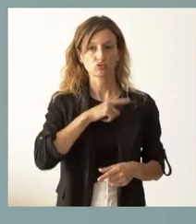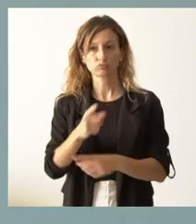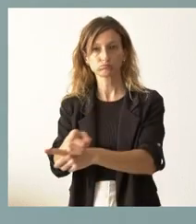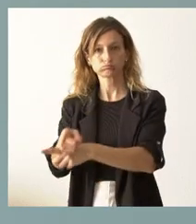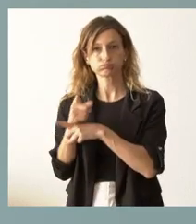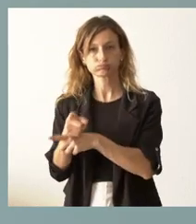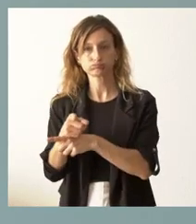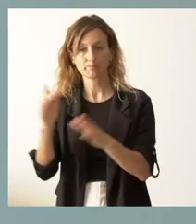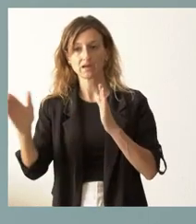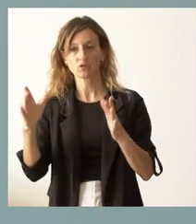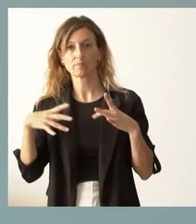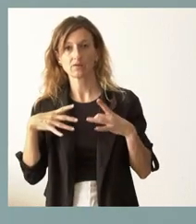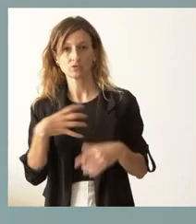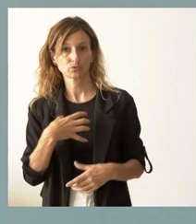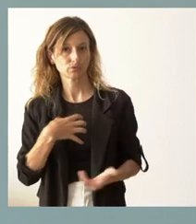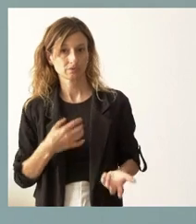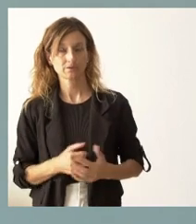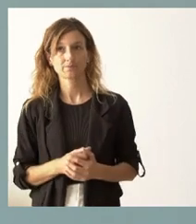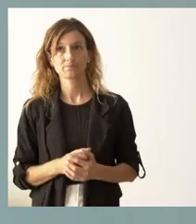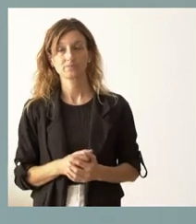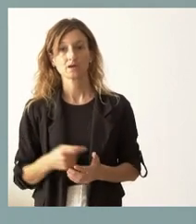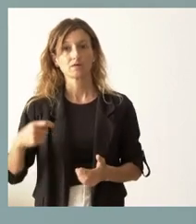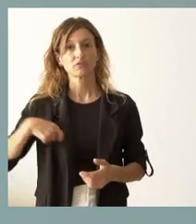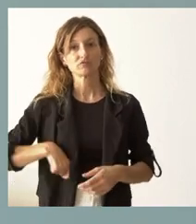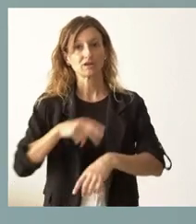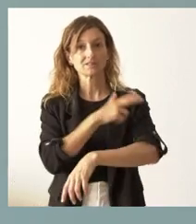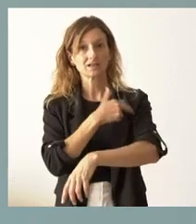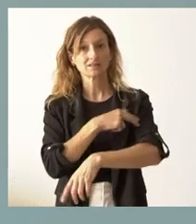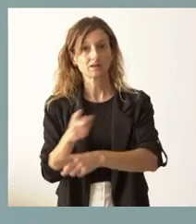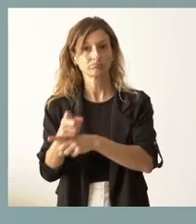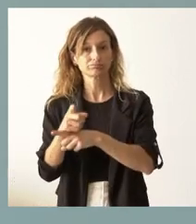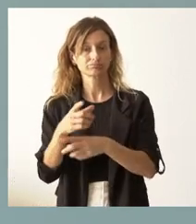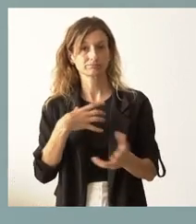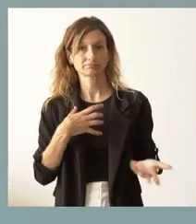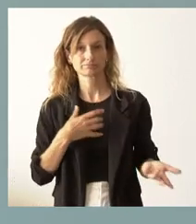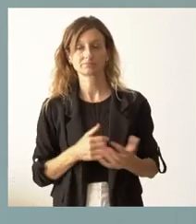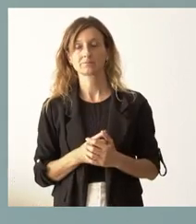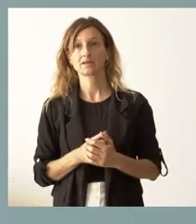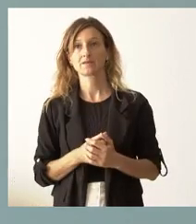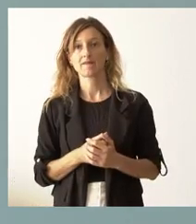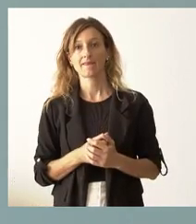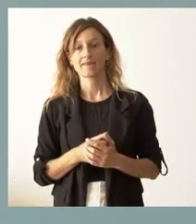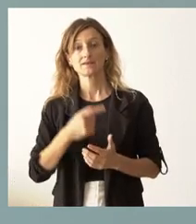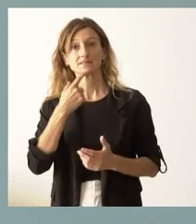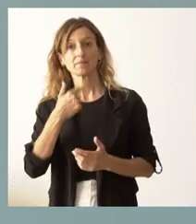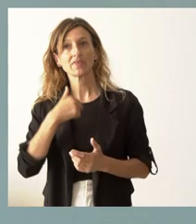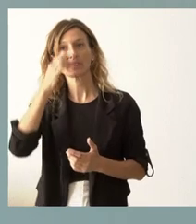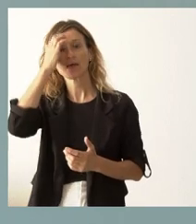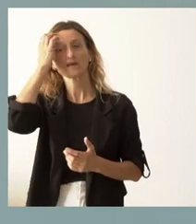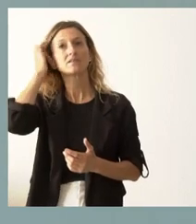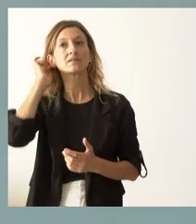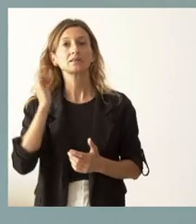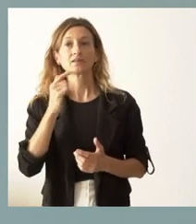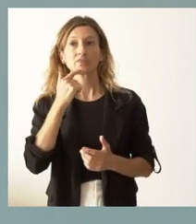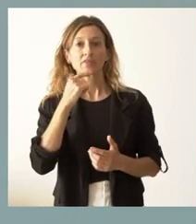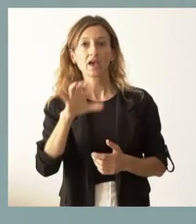periodos vacacionales a profesionales sanitarios y, por tanto, cuando se nos dice es que se lo cogen las